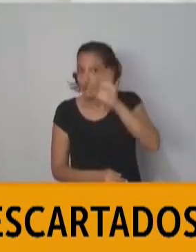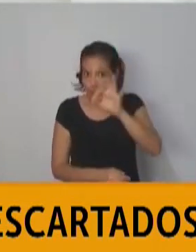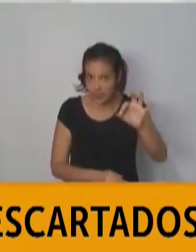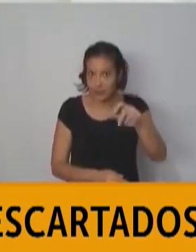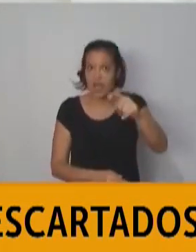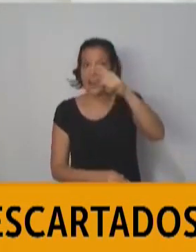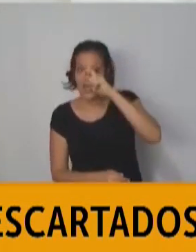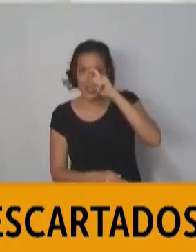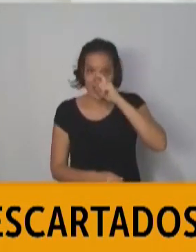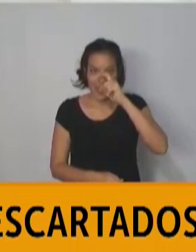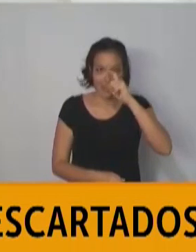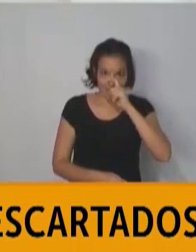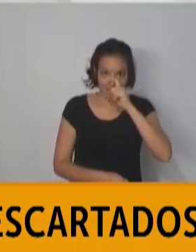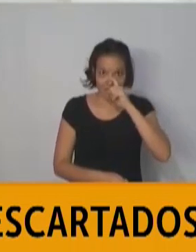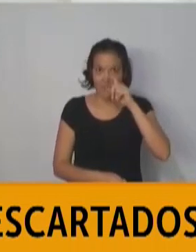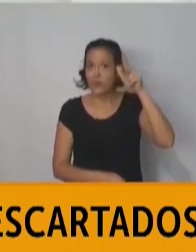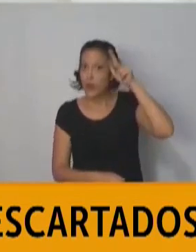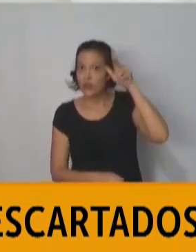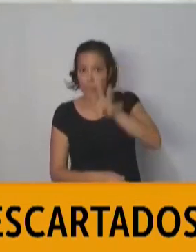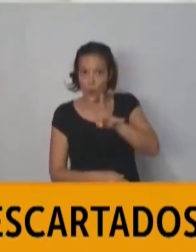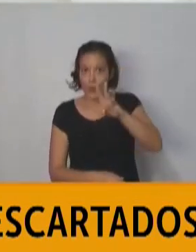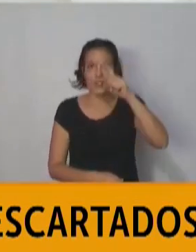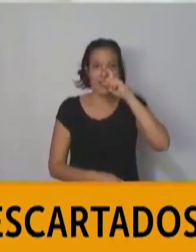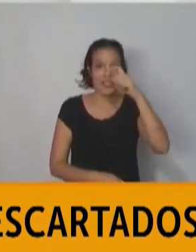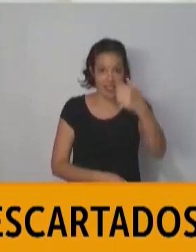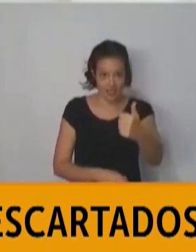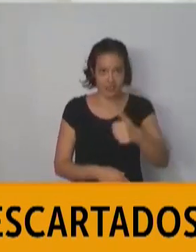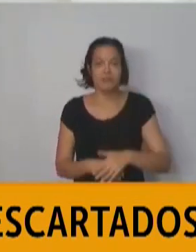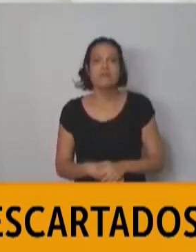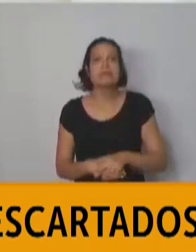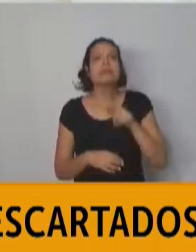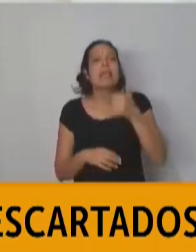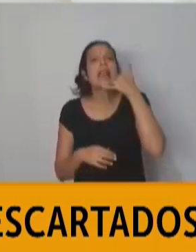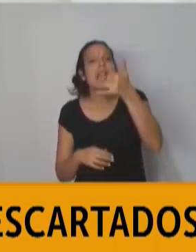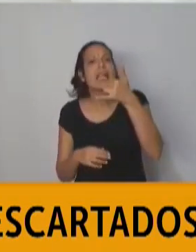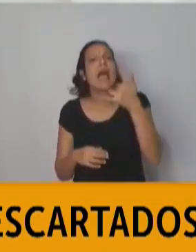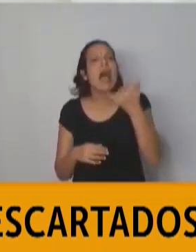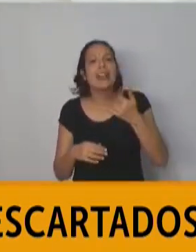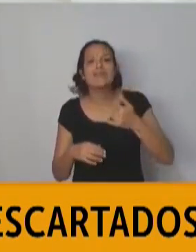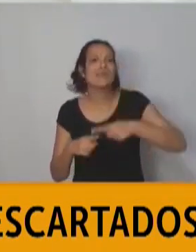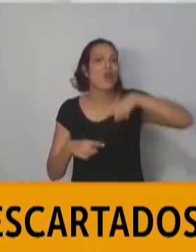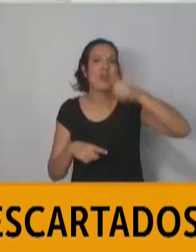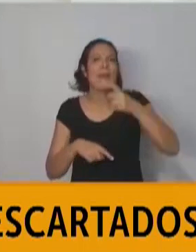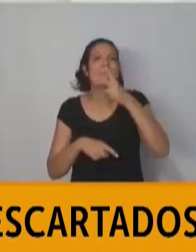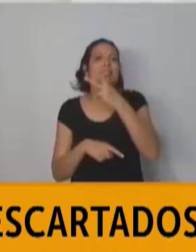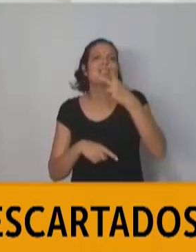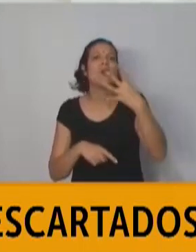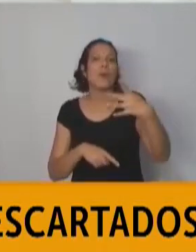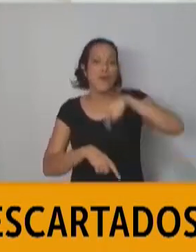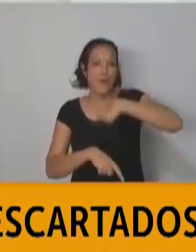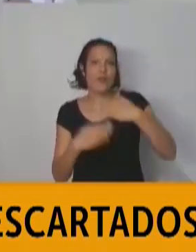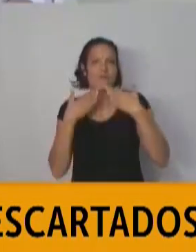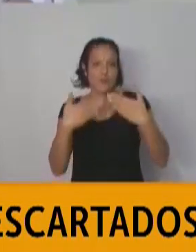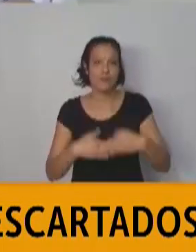-777-8476. Esta línea tiene atención las 24 horas del día. Muchas